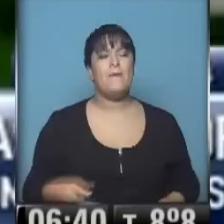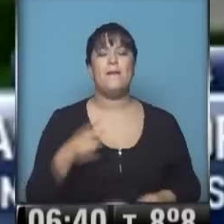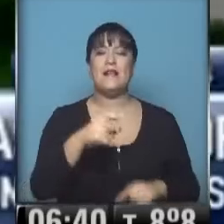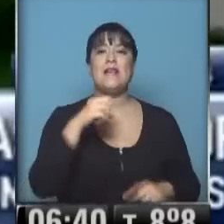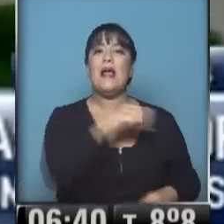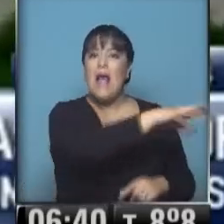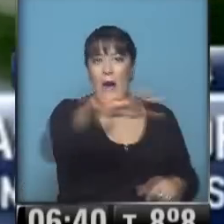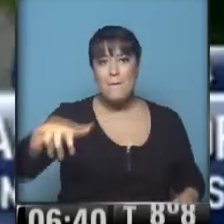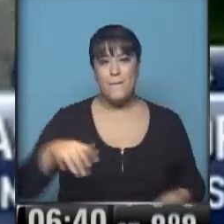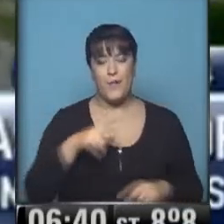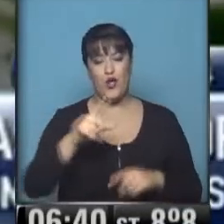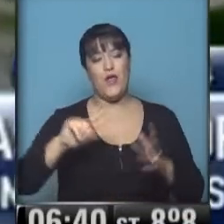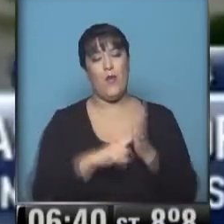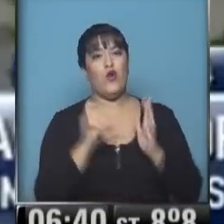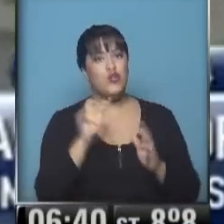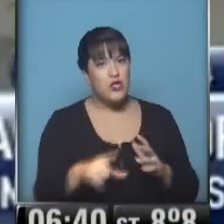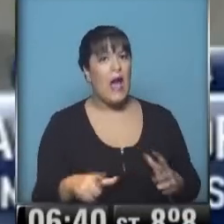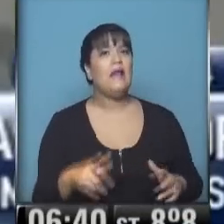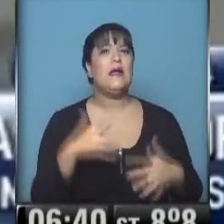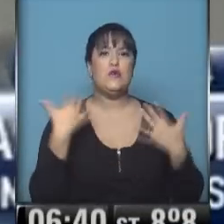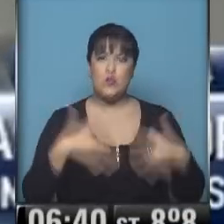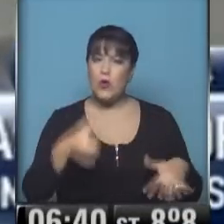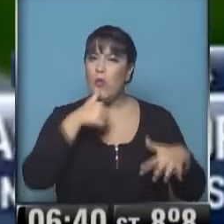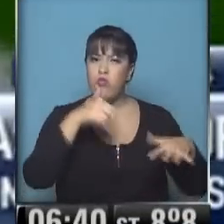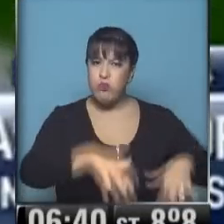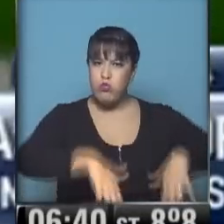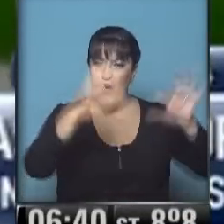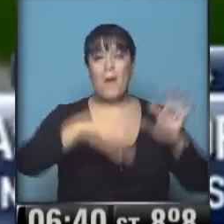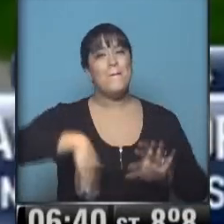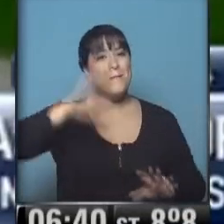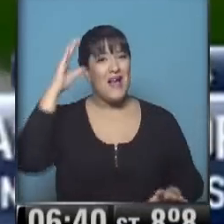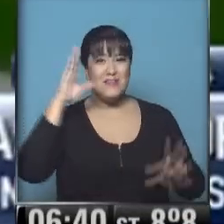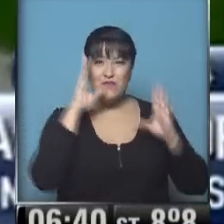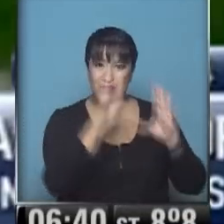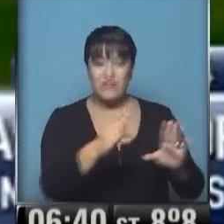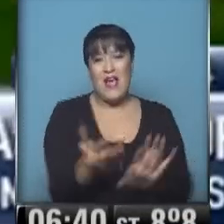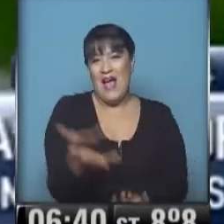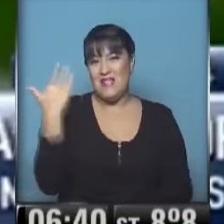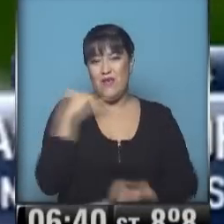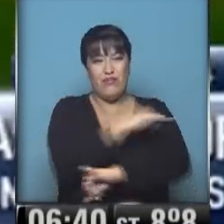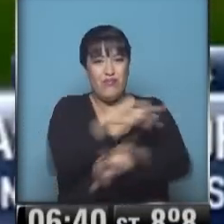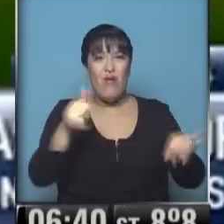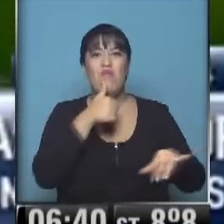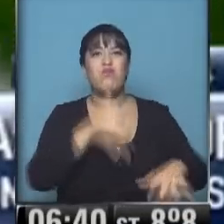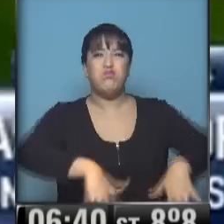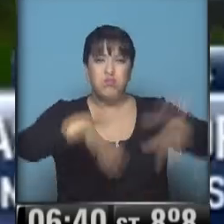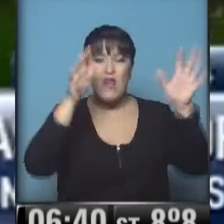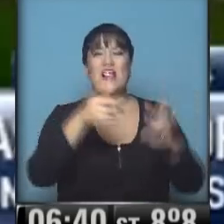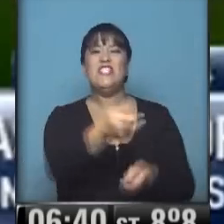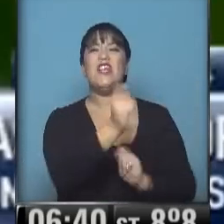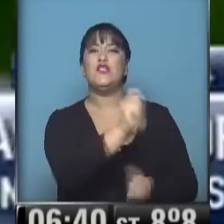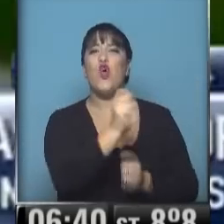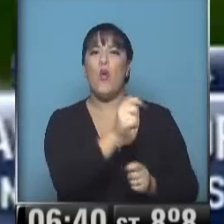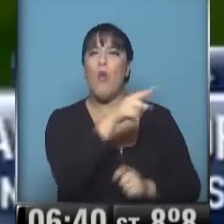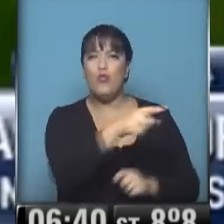provincia de Buenos Aires la están sufriendo y mucho. Particularmente, una de las noticias de ayer fue el desborde de la laguna de Chascomús.